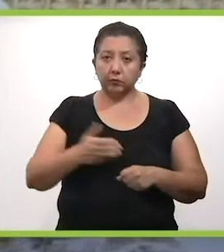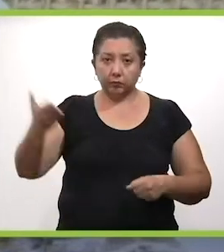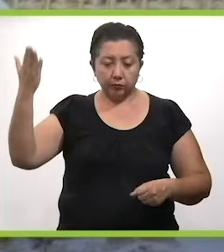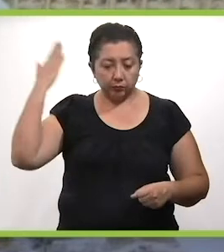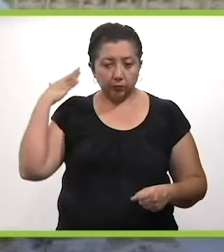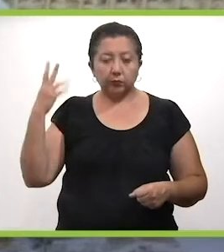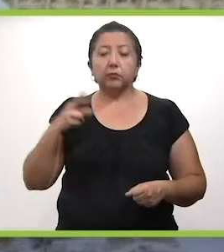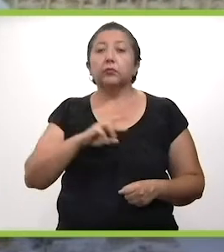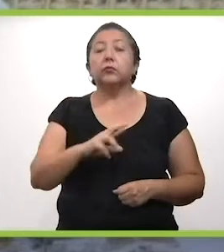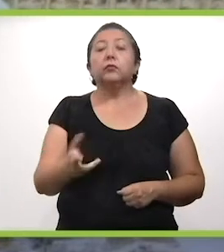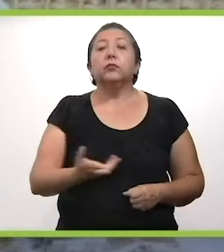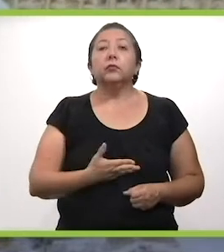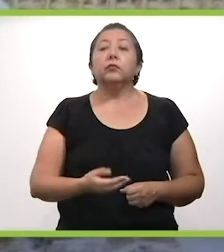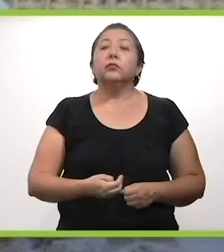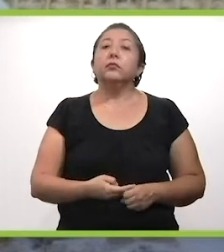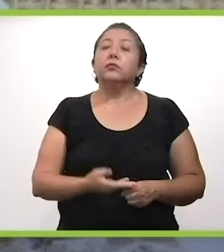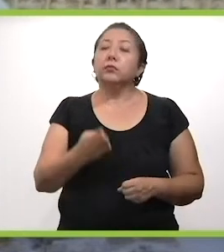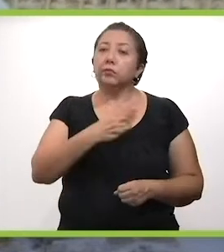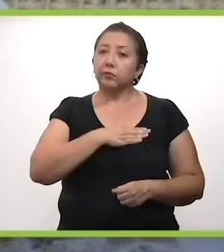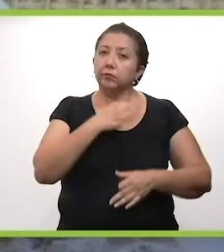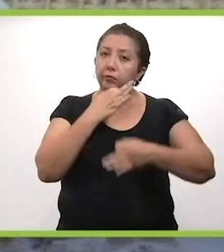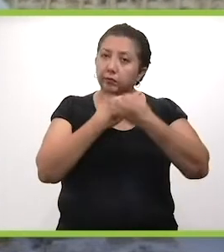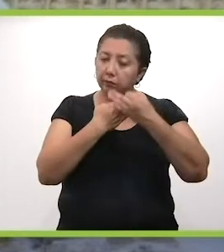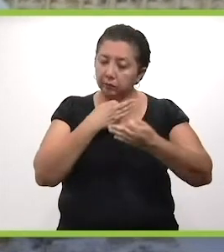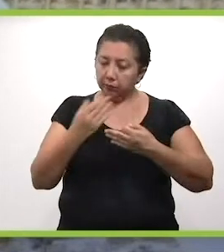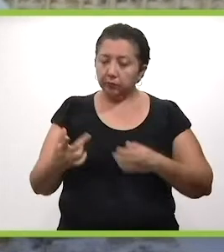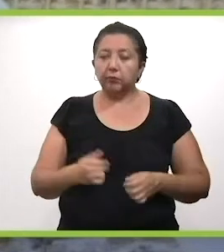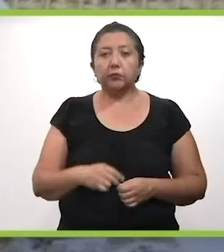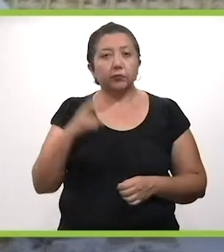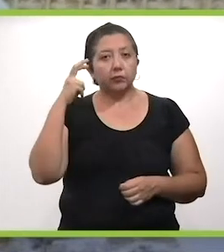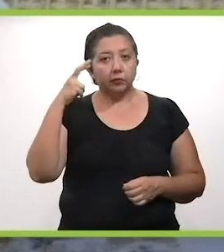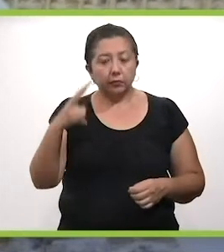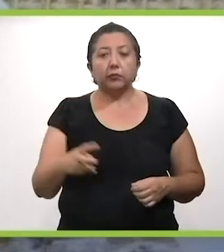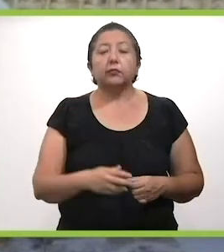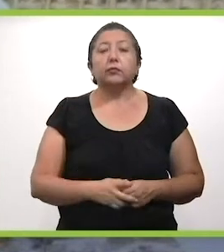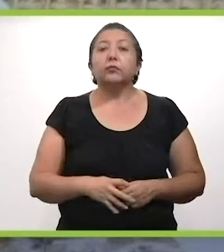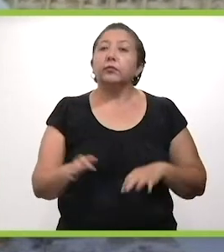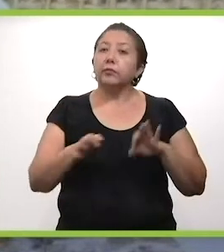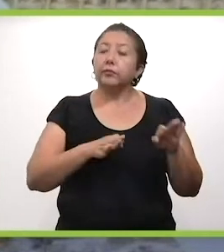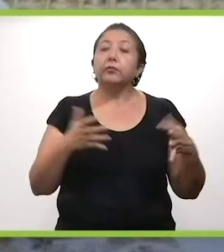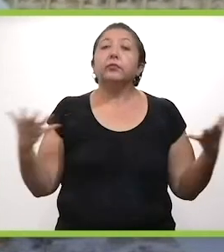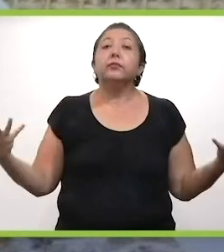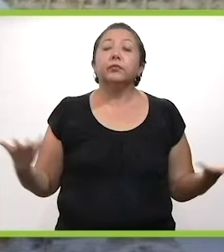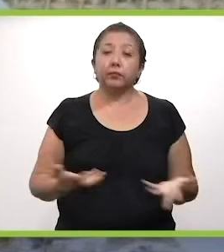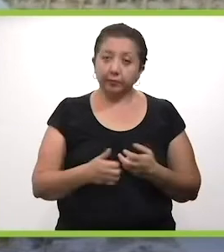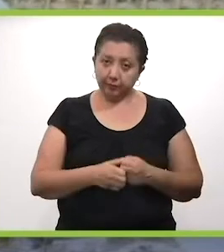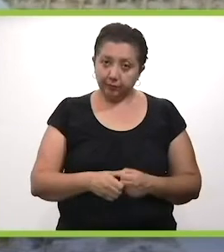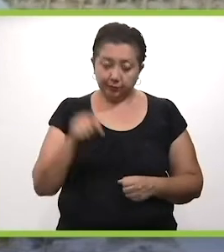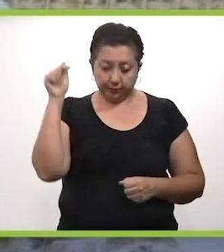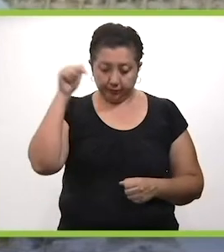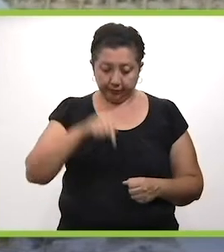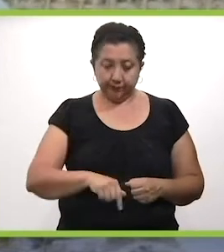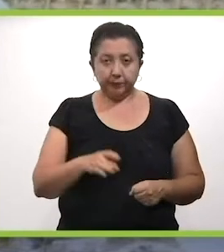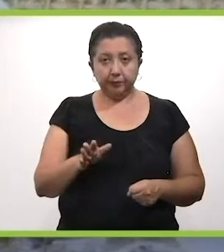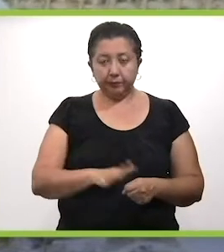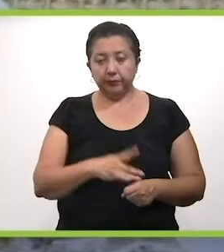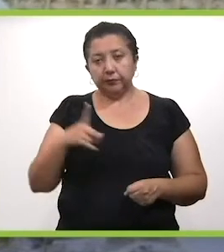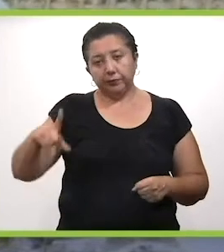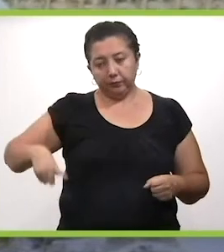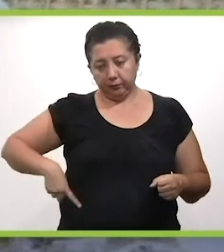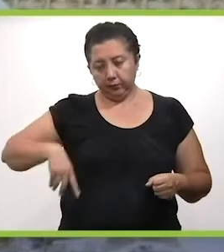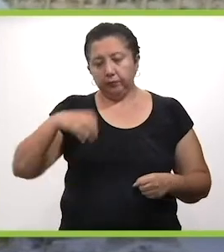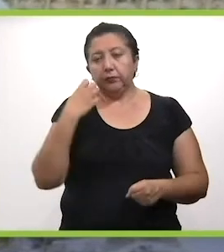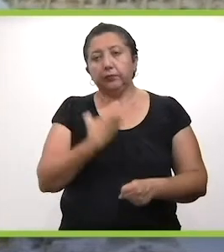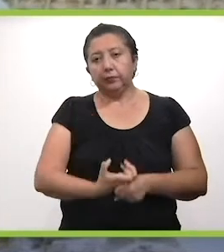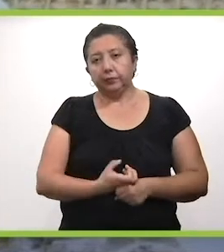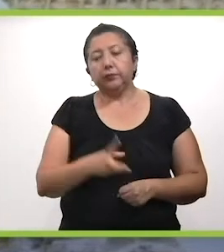salud, la semana pasada también recibimos muy buenas noticias que constatan no solamente el trabajo que se está realizando aquí